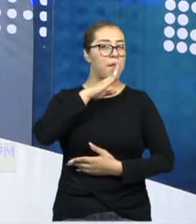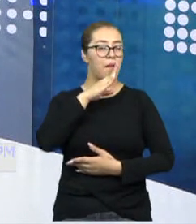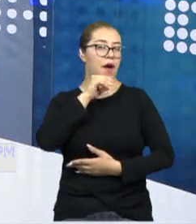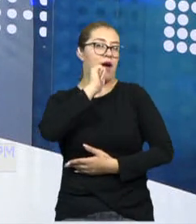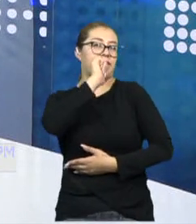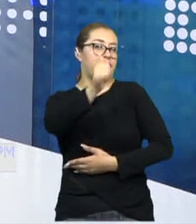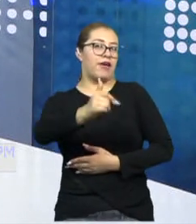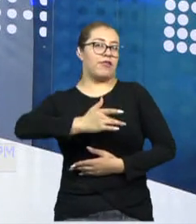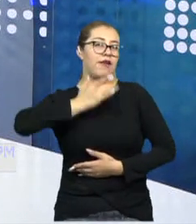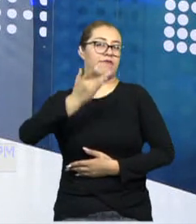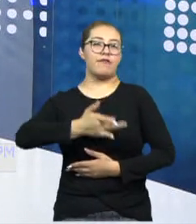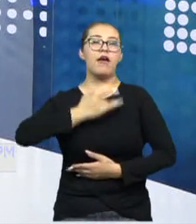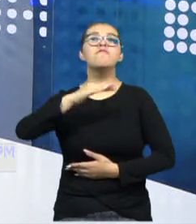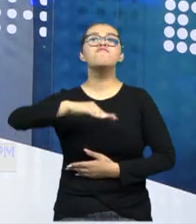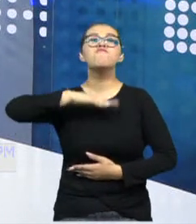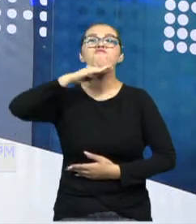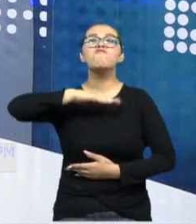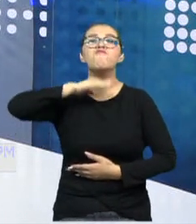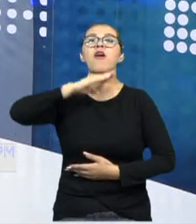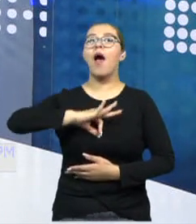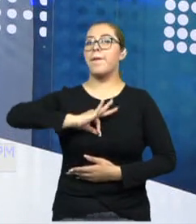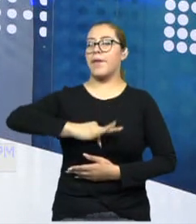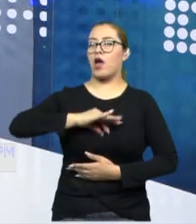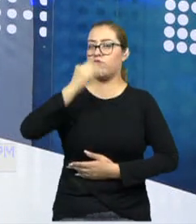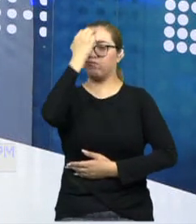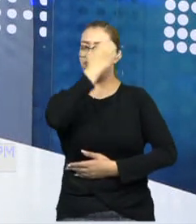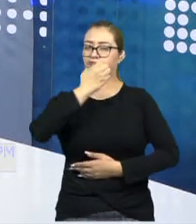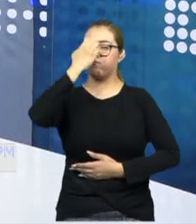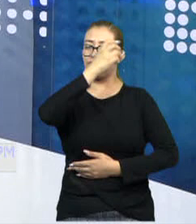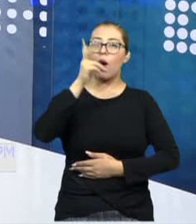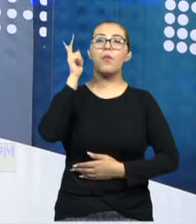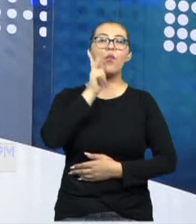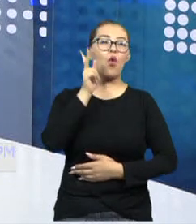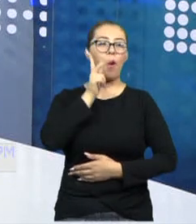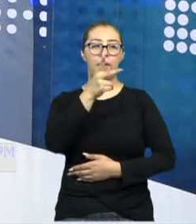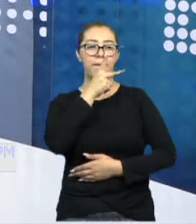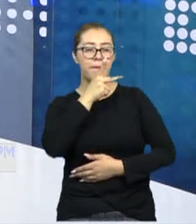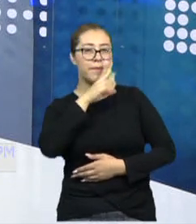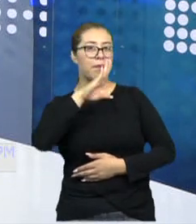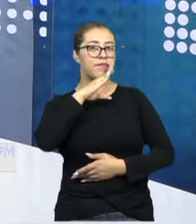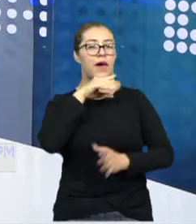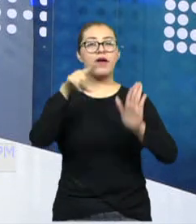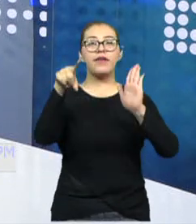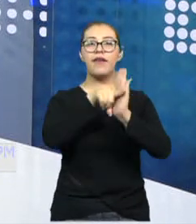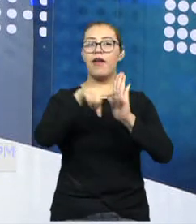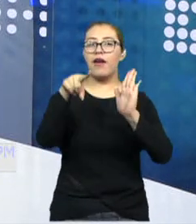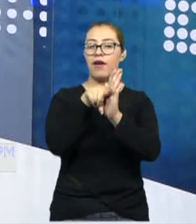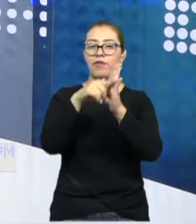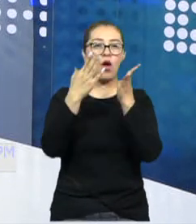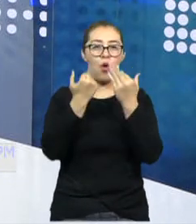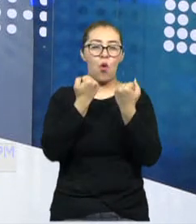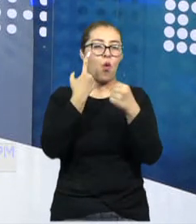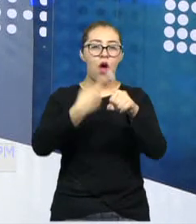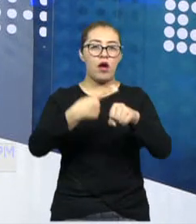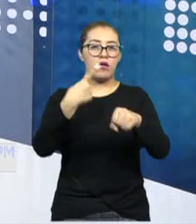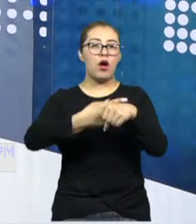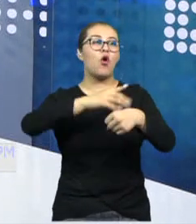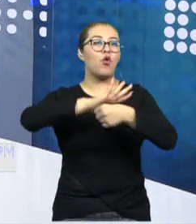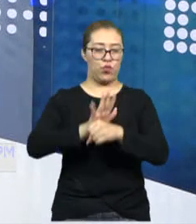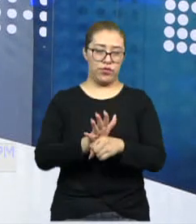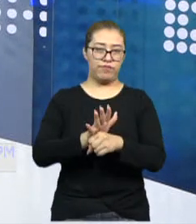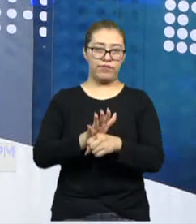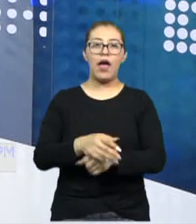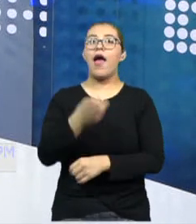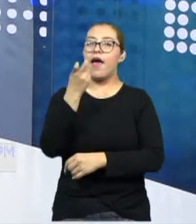del virus. Se les hace un examen a los padres y resultan negativos. ¿Es correcto, doctor? Sí, es